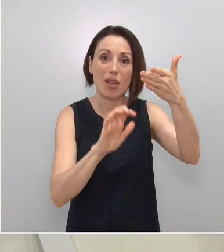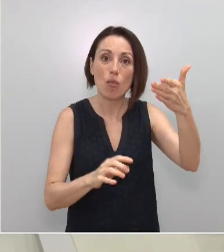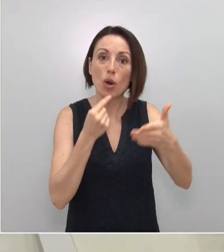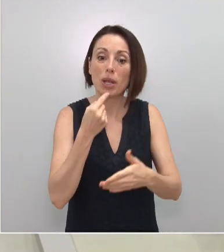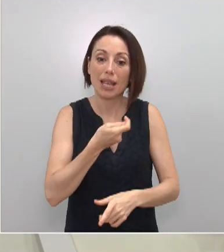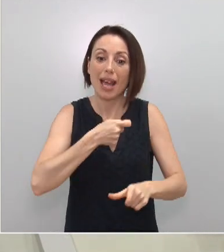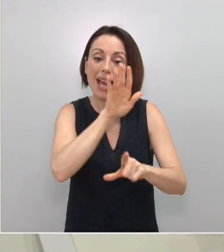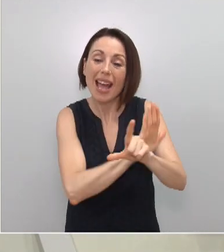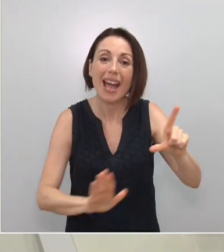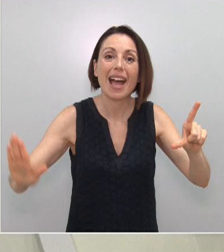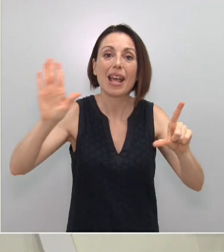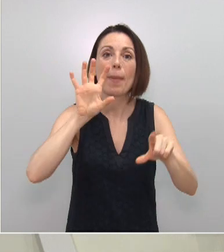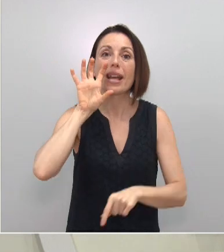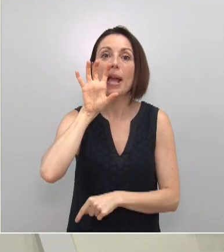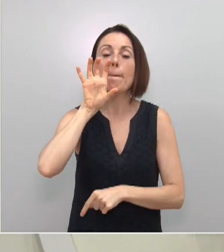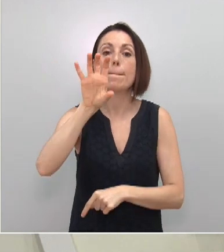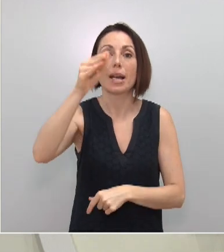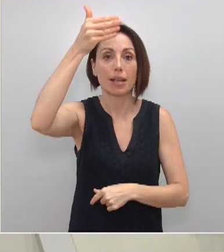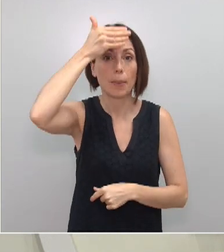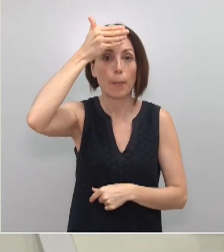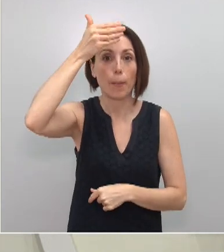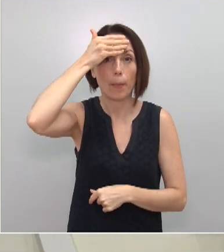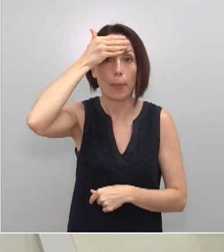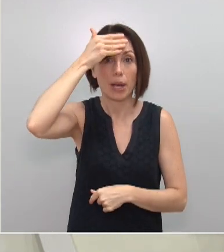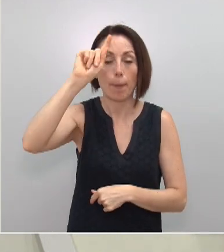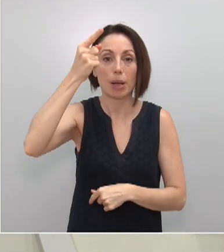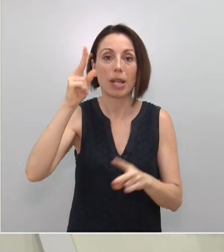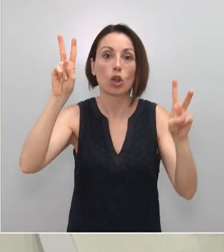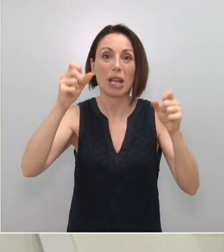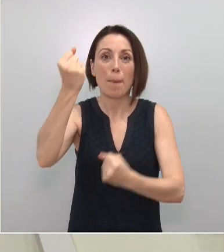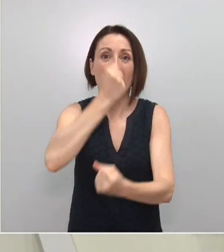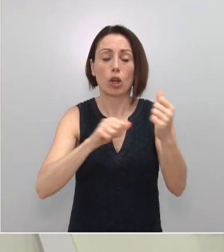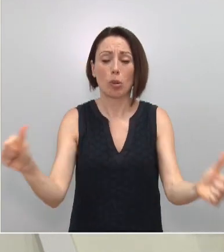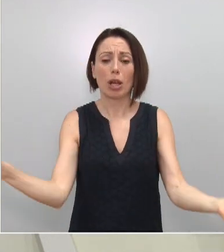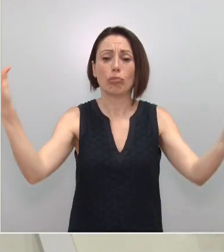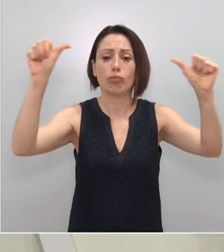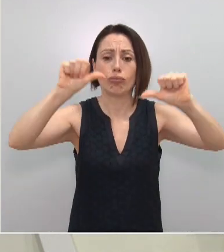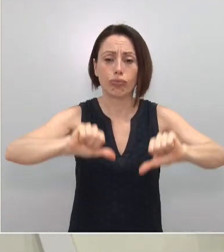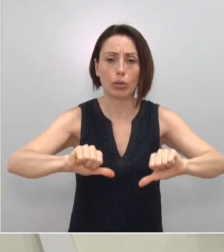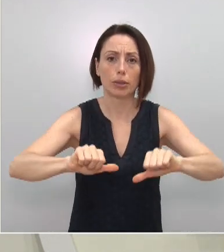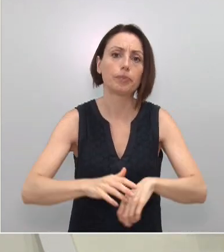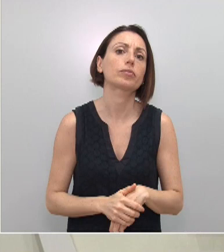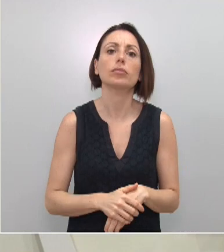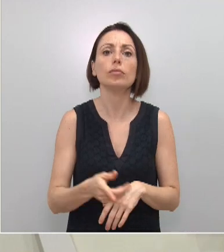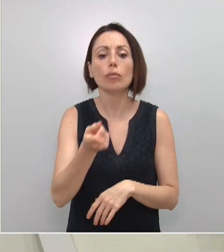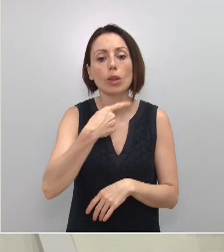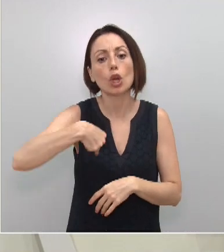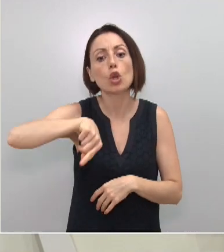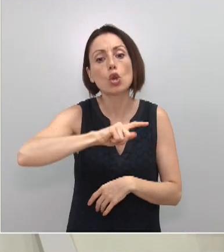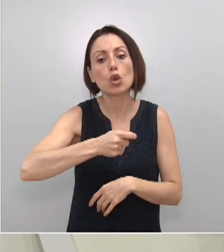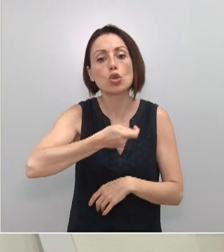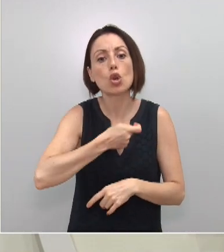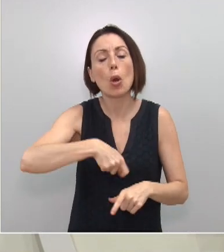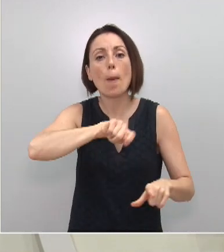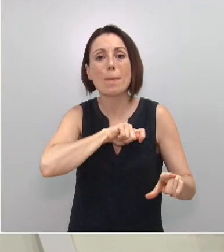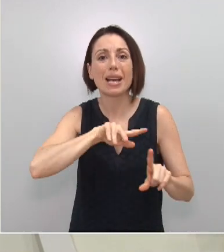que se situaría a la cabeza en cuanto a la caída económica de todos los países de la OCDE. Que seremos el país